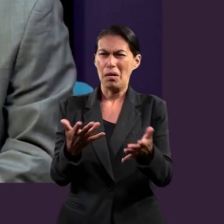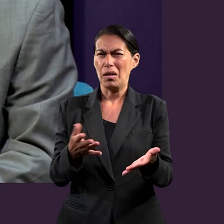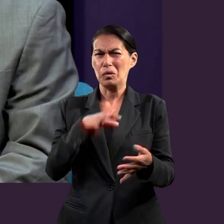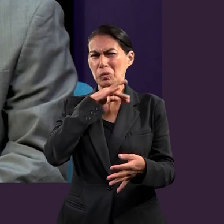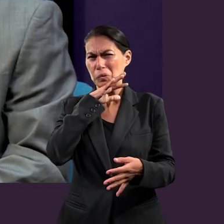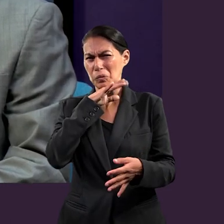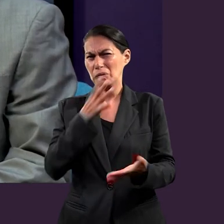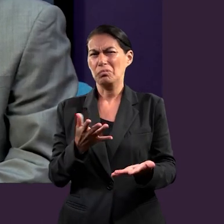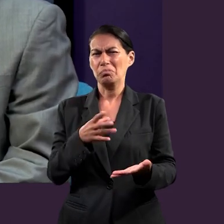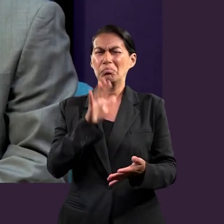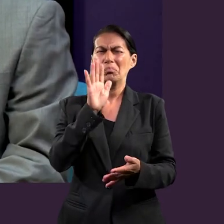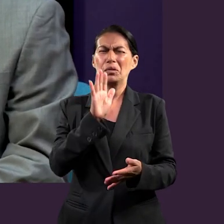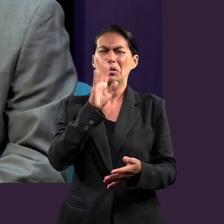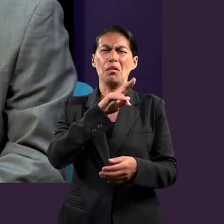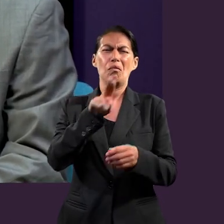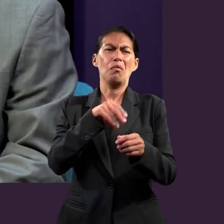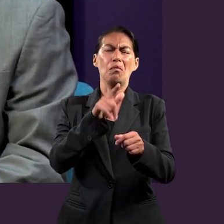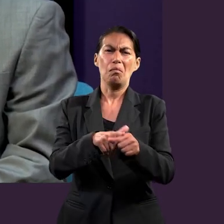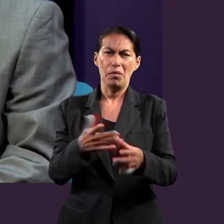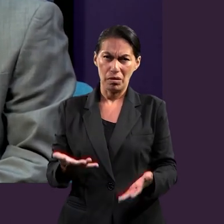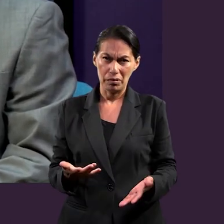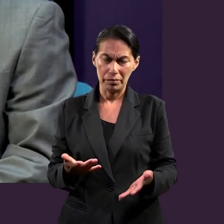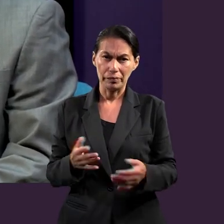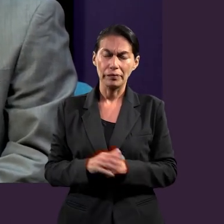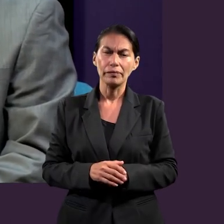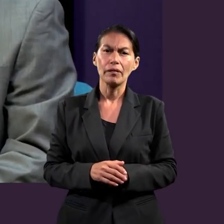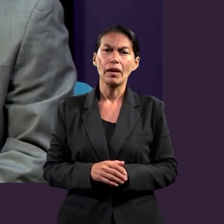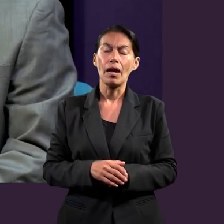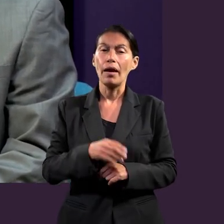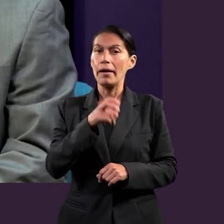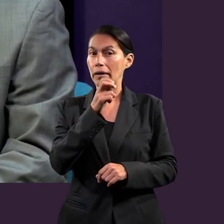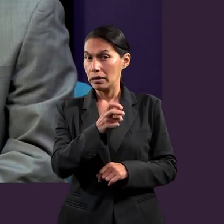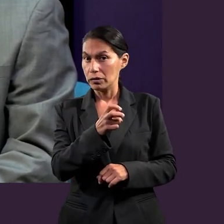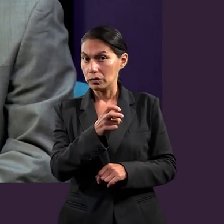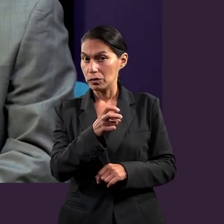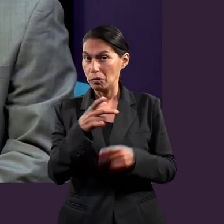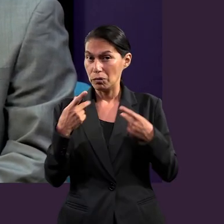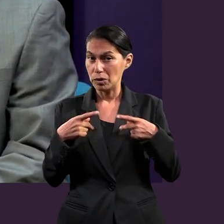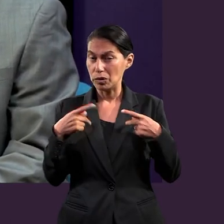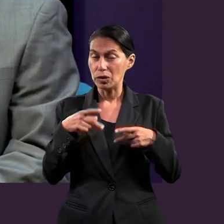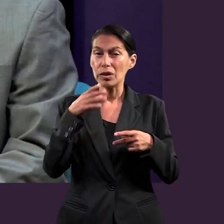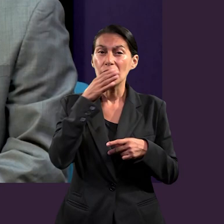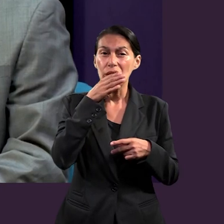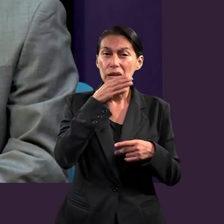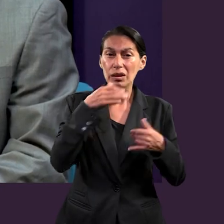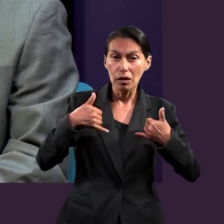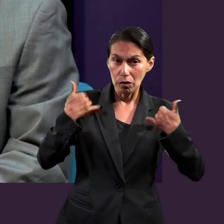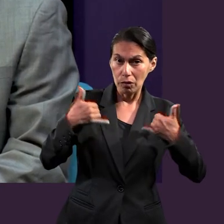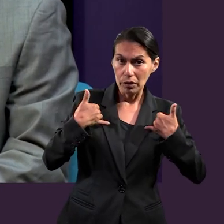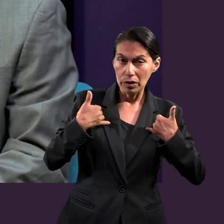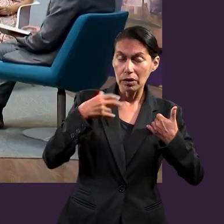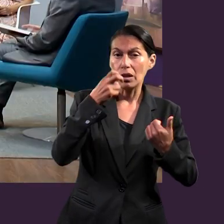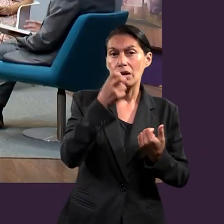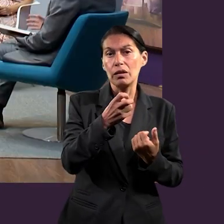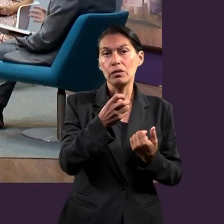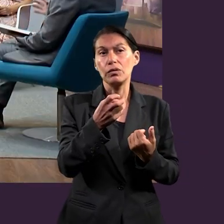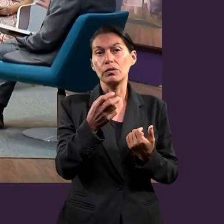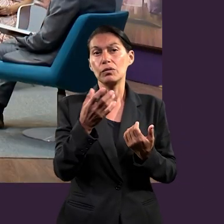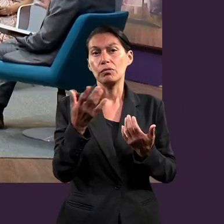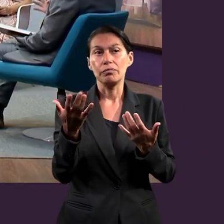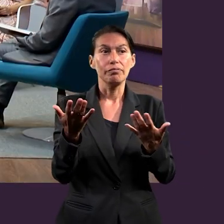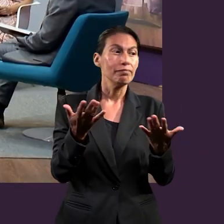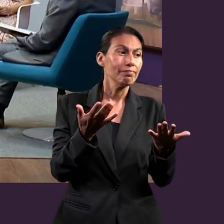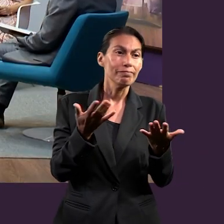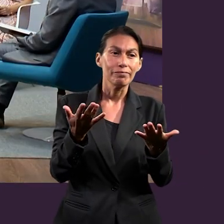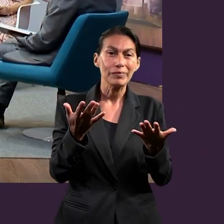nadie se escandaliza, lo ven como algo muy normal. Y esto pone en mucho riesgo a los jóvenes cristianos porque es algo que,